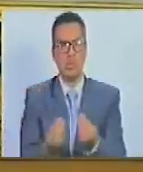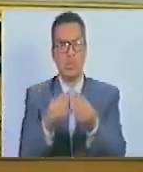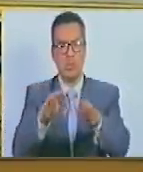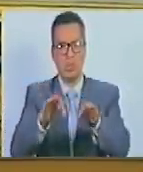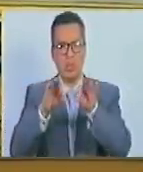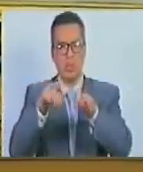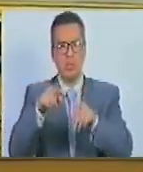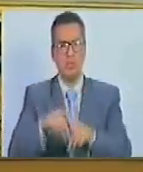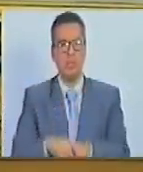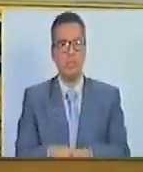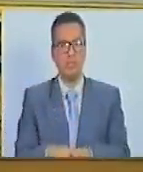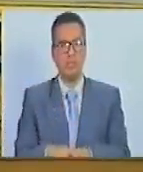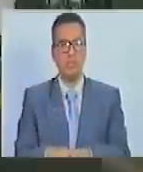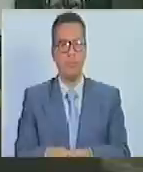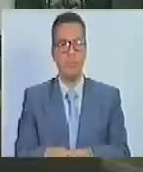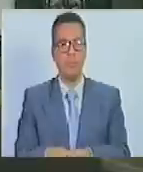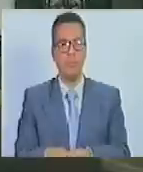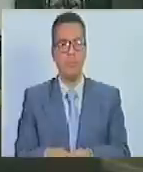invitada especial